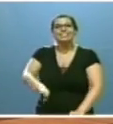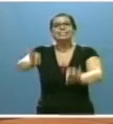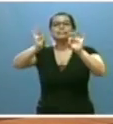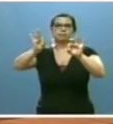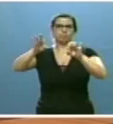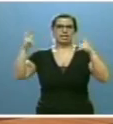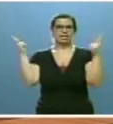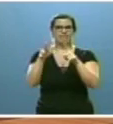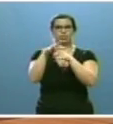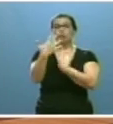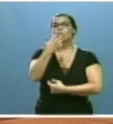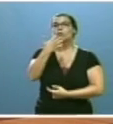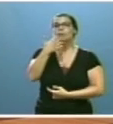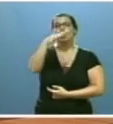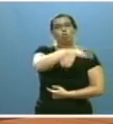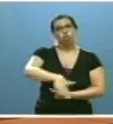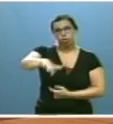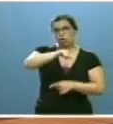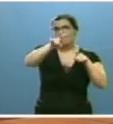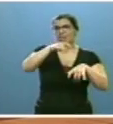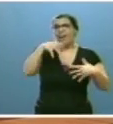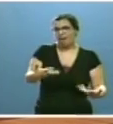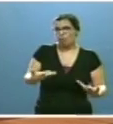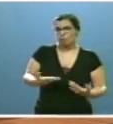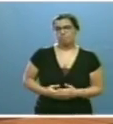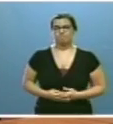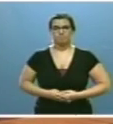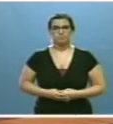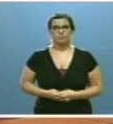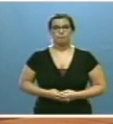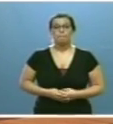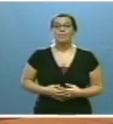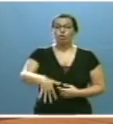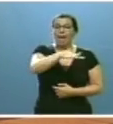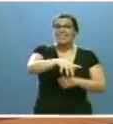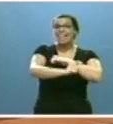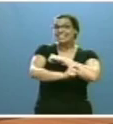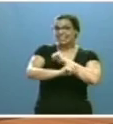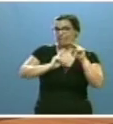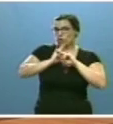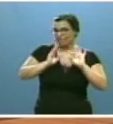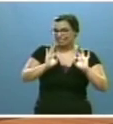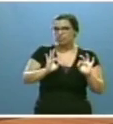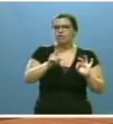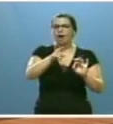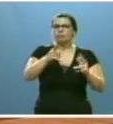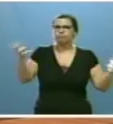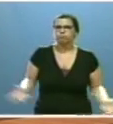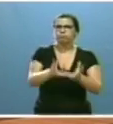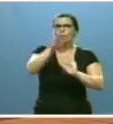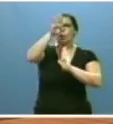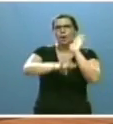hoy de las cuencas y comarcas mineras. Sobre esas áreas estratégicas se impulsarán programas